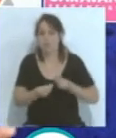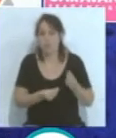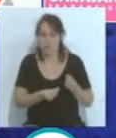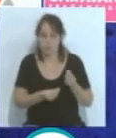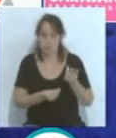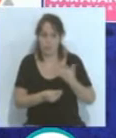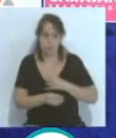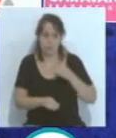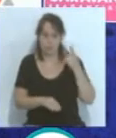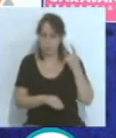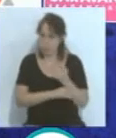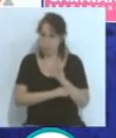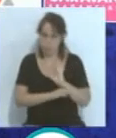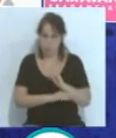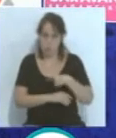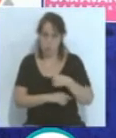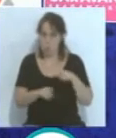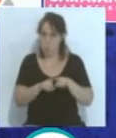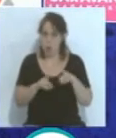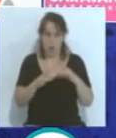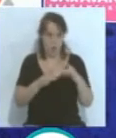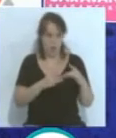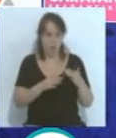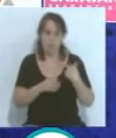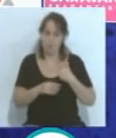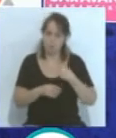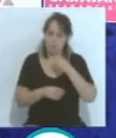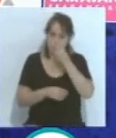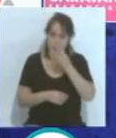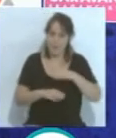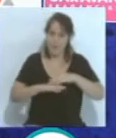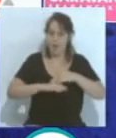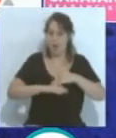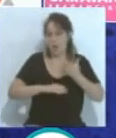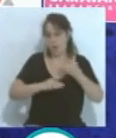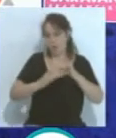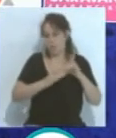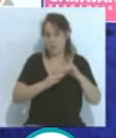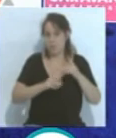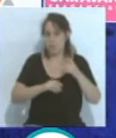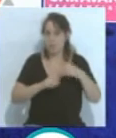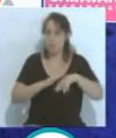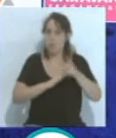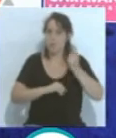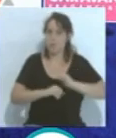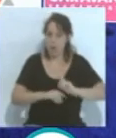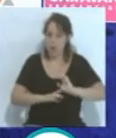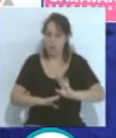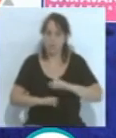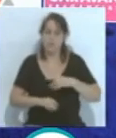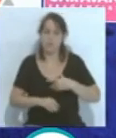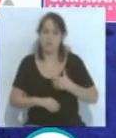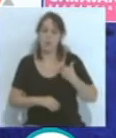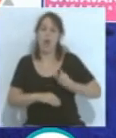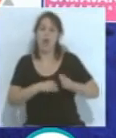eso es otra cualidad del presidente de la liga de fútbol profesional y de sus dirigentes. Se ha afrontado con rigor, se ha